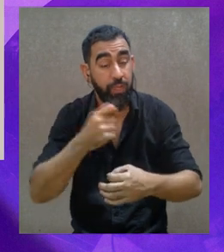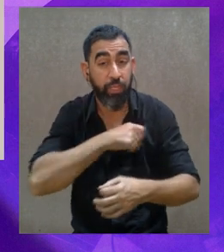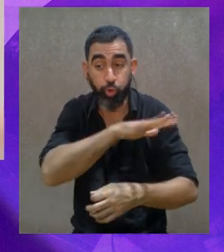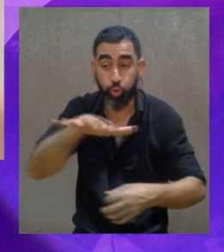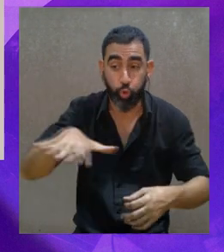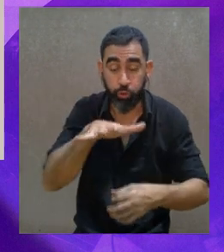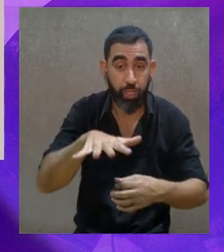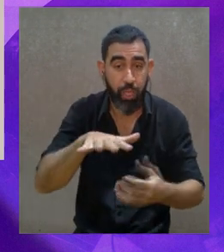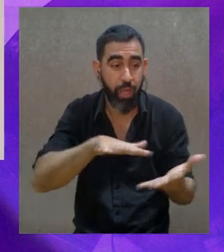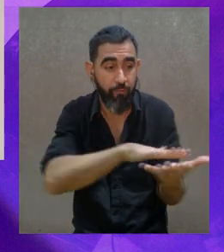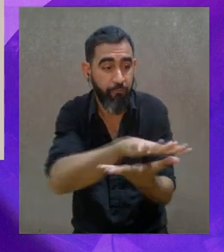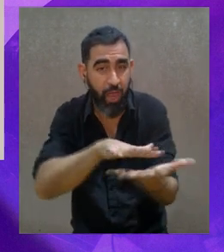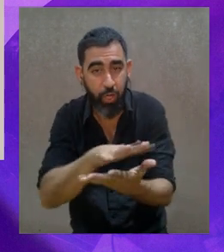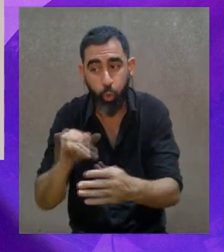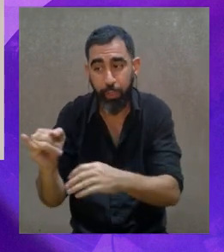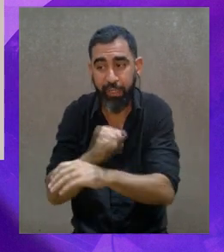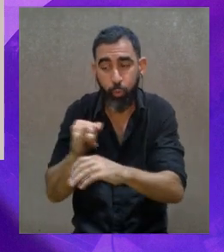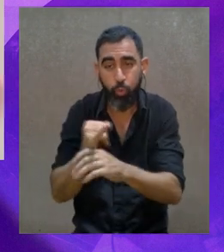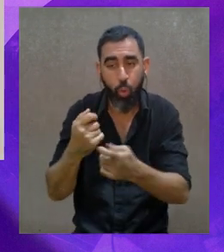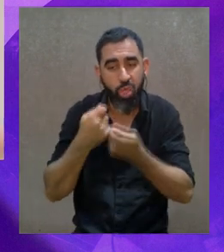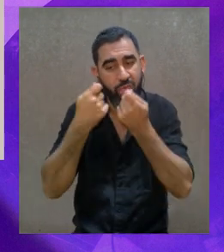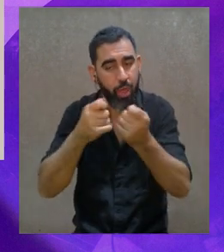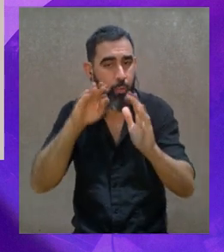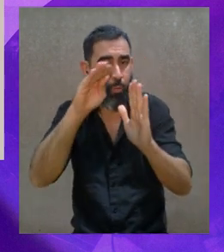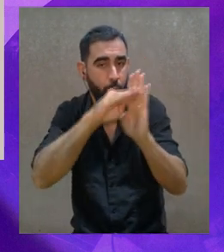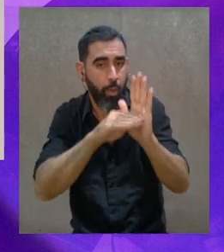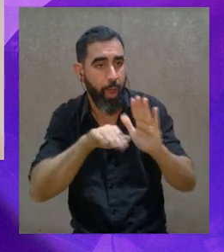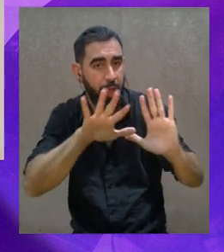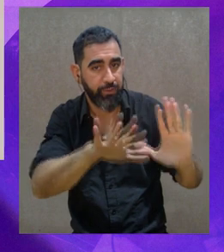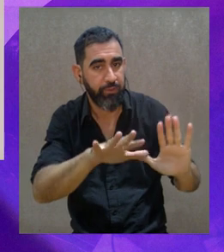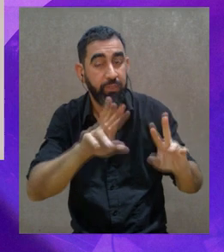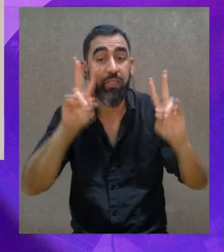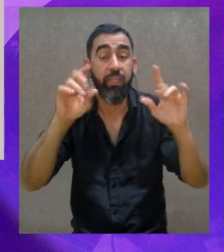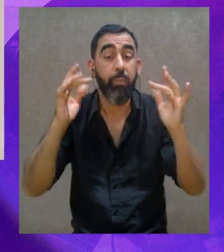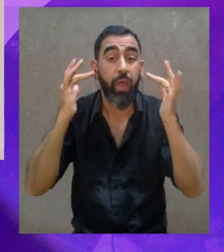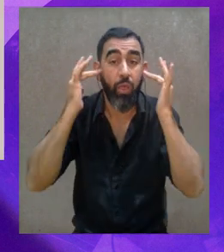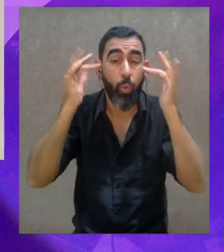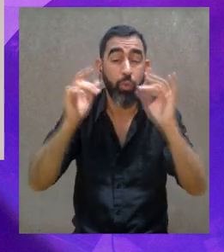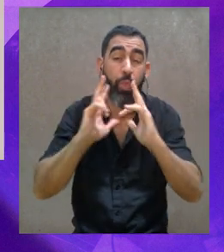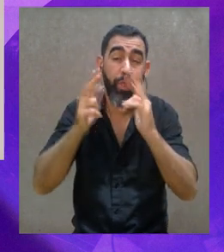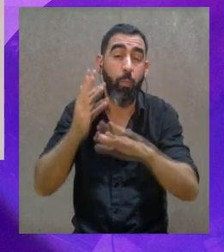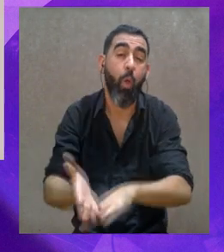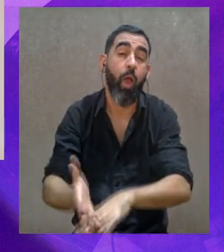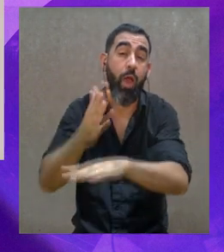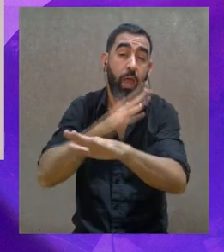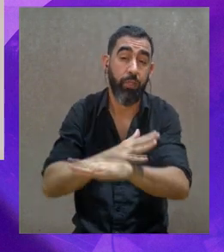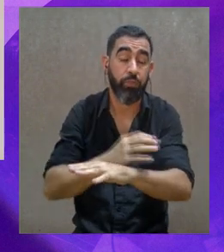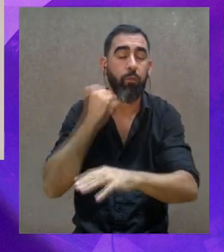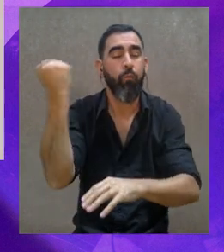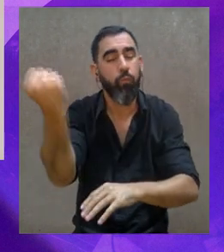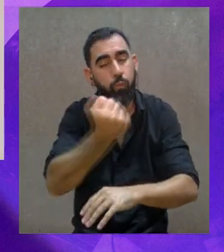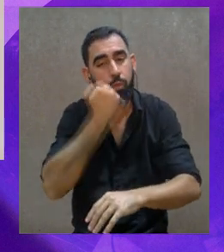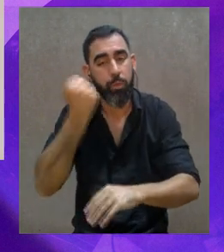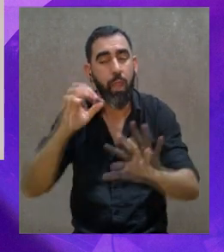que las propias comunidades, las propias instituciones le dan a un programa como este, cuando hablábamos del tema educativo, y cómo es